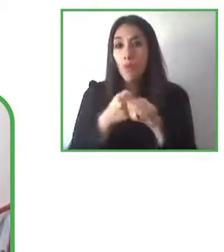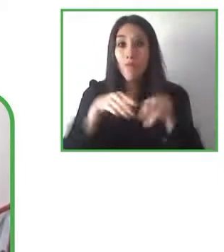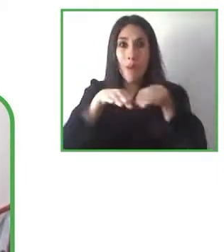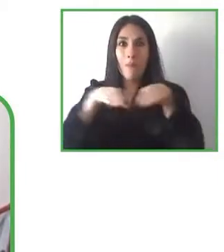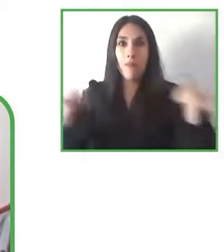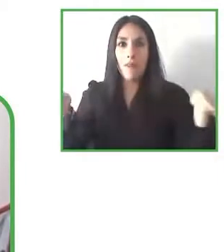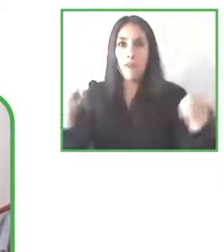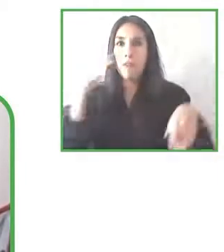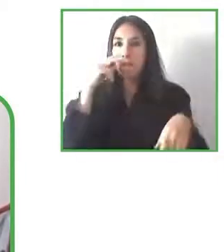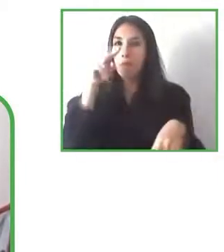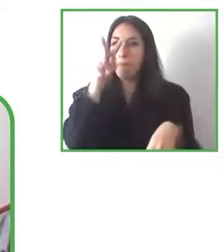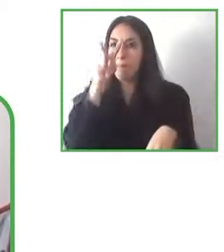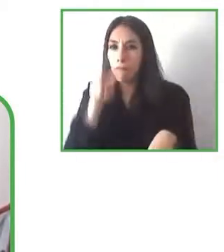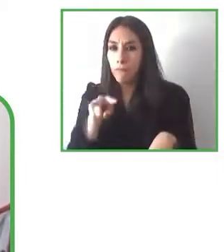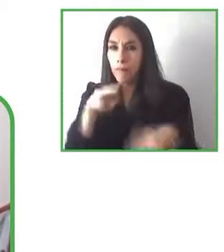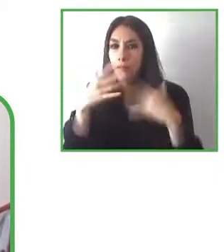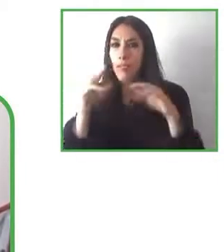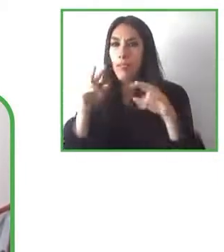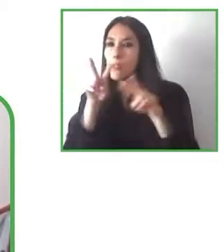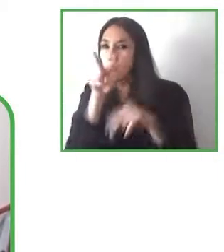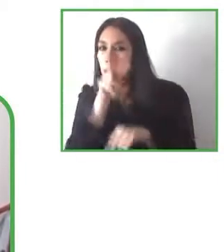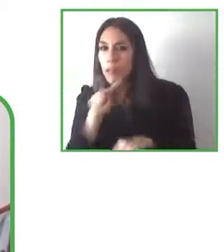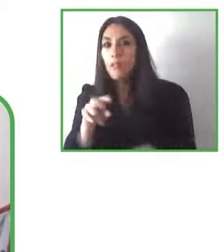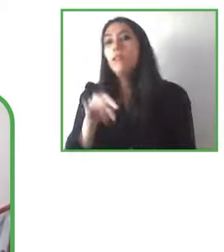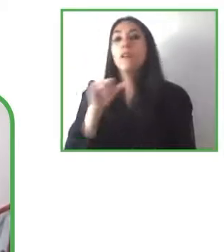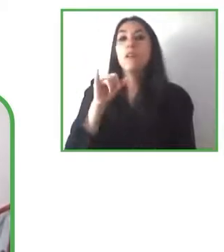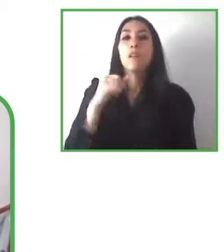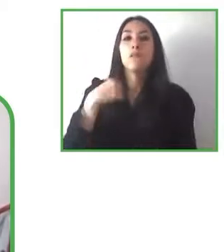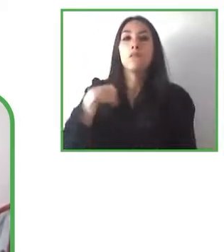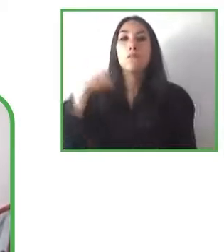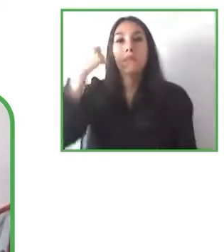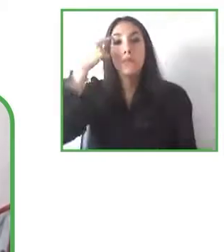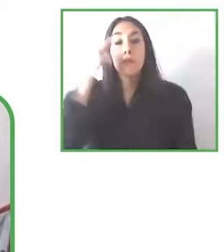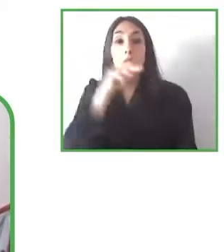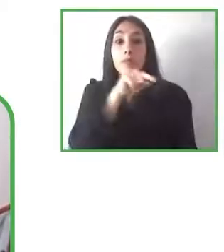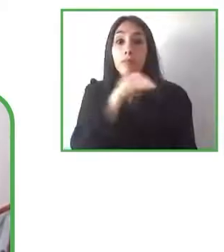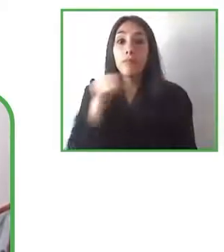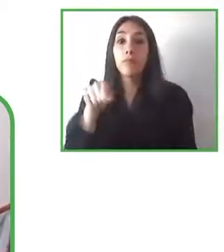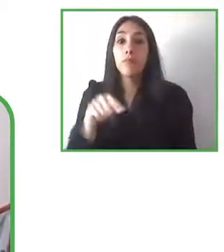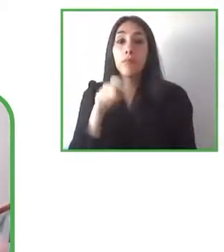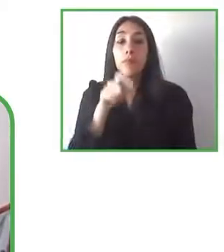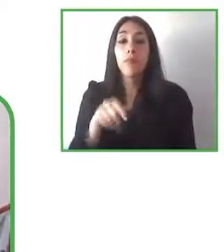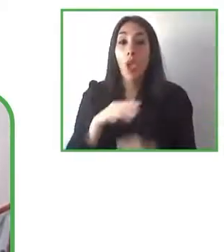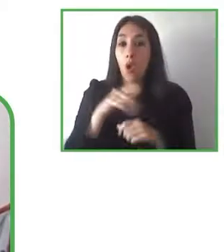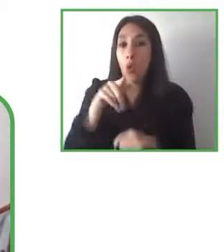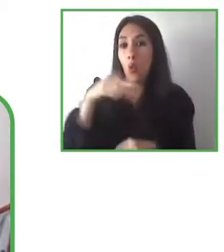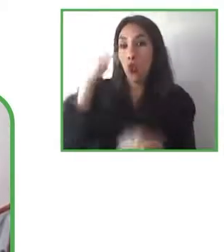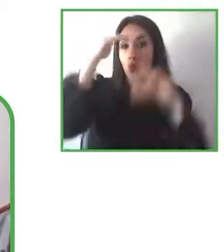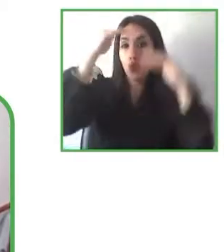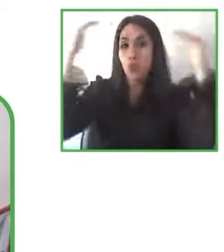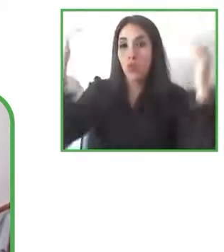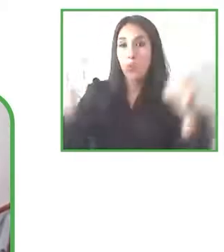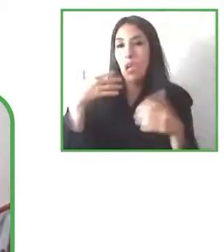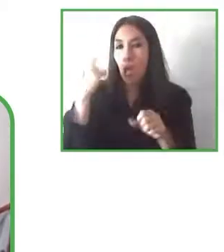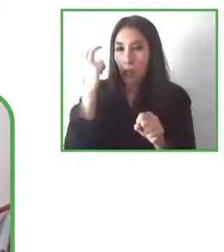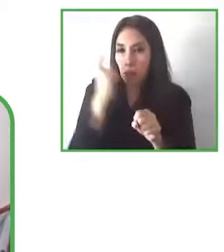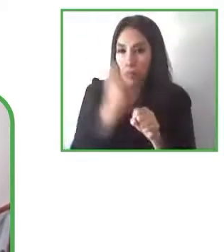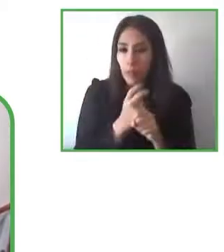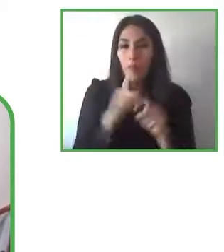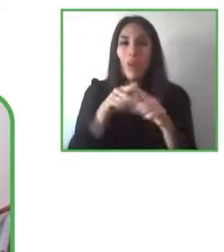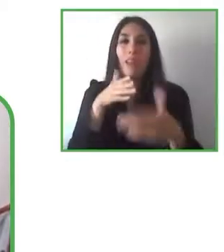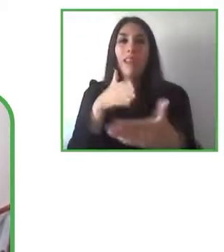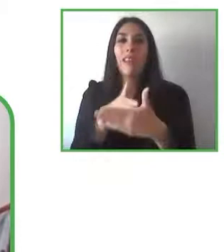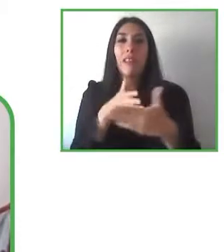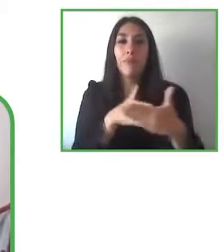ejemplo en las dificultades que las personas adultas tienen para poder acceder a información, la barrera de la información a partir de las